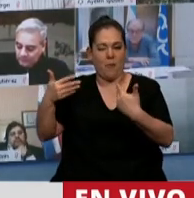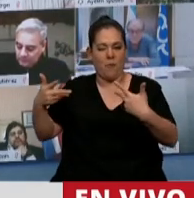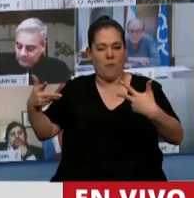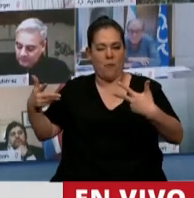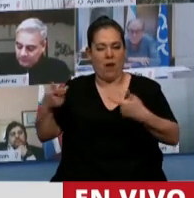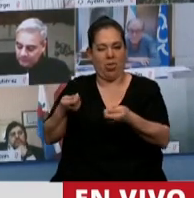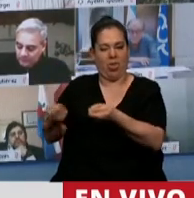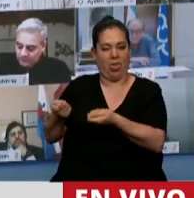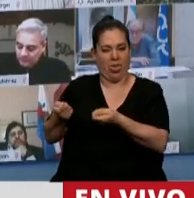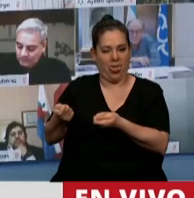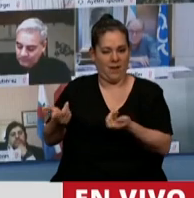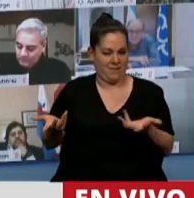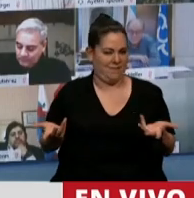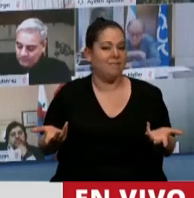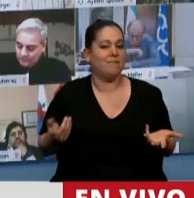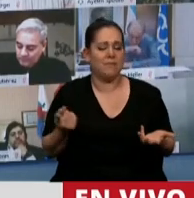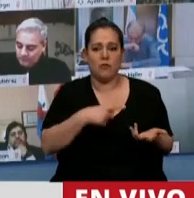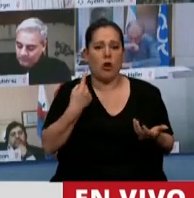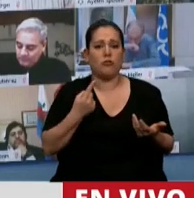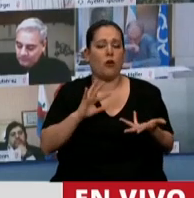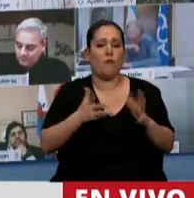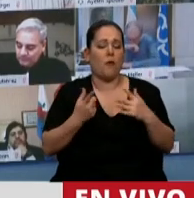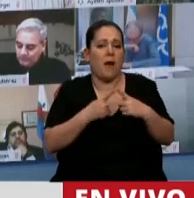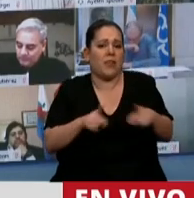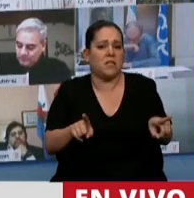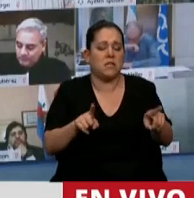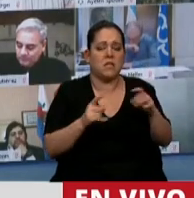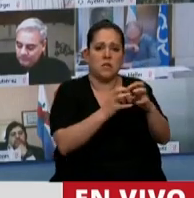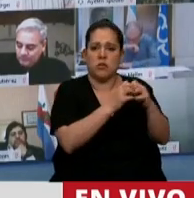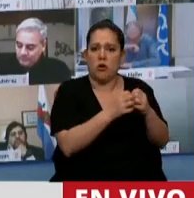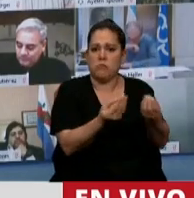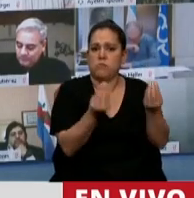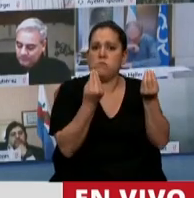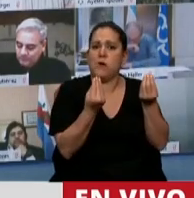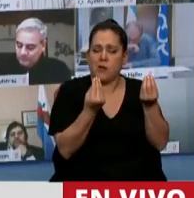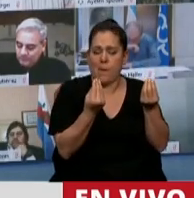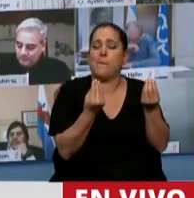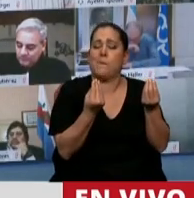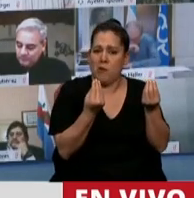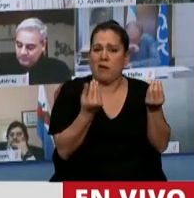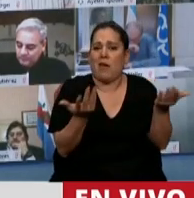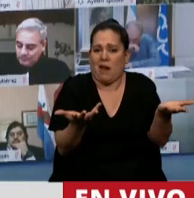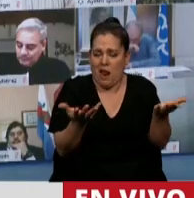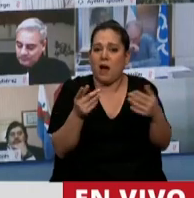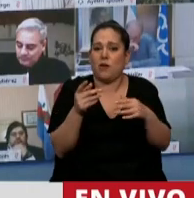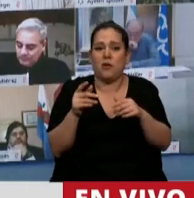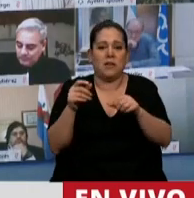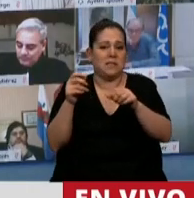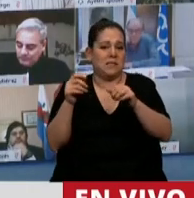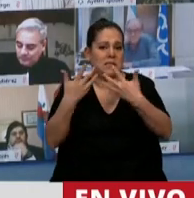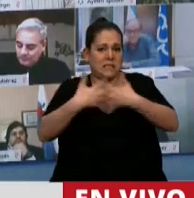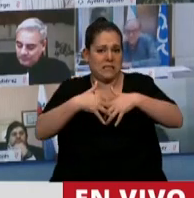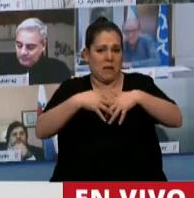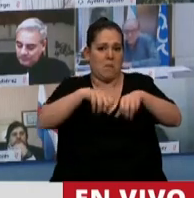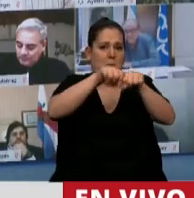nosotros nos oponemos a funcionar de otra manera que no sea esta? Porque precisamente por ese motivo de que se cayó el sistema en un